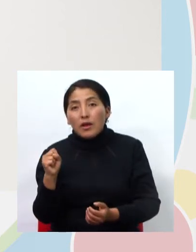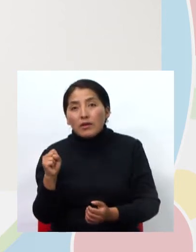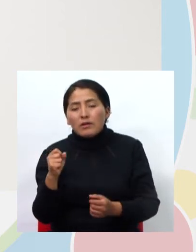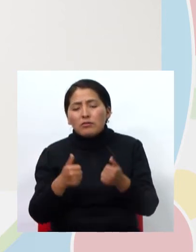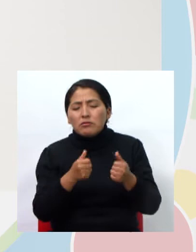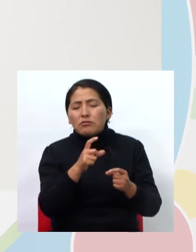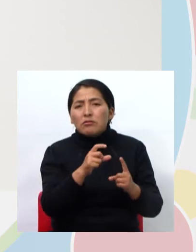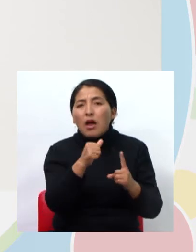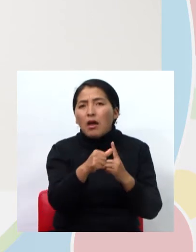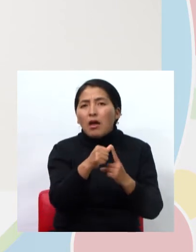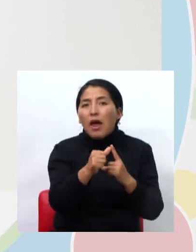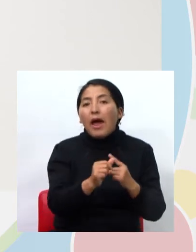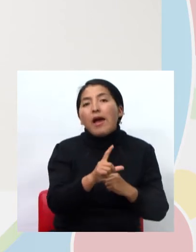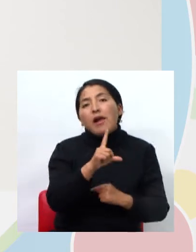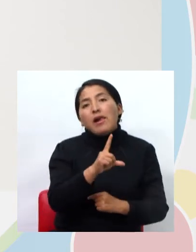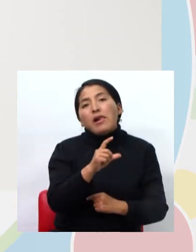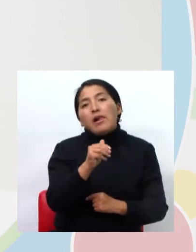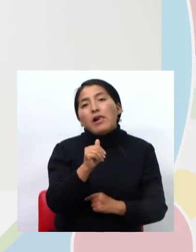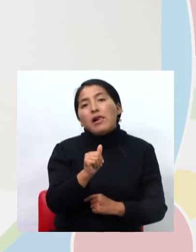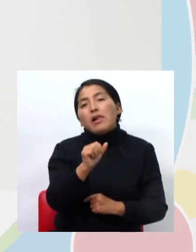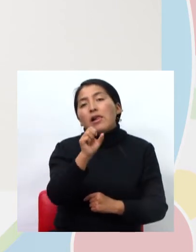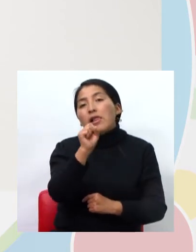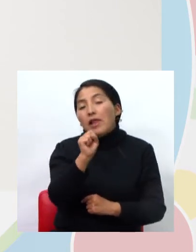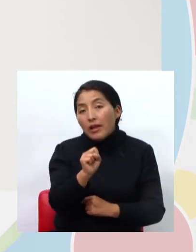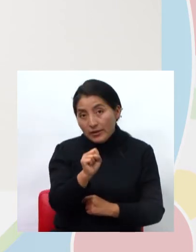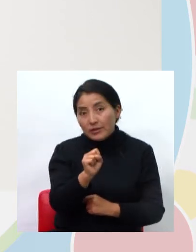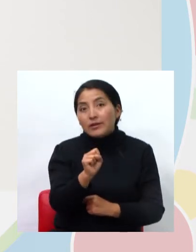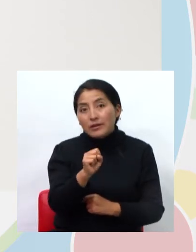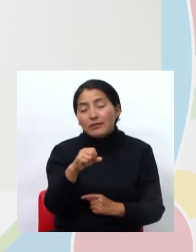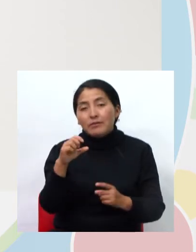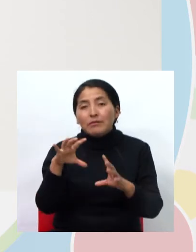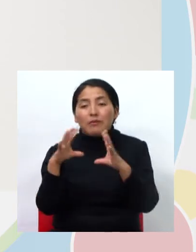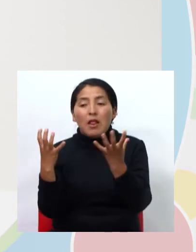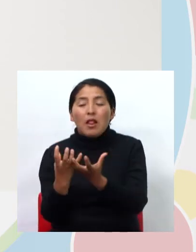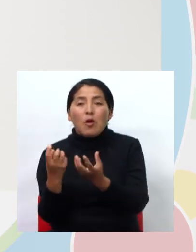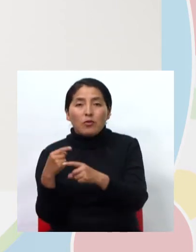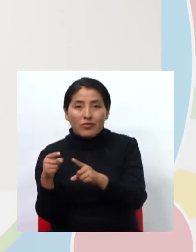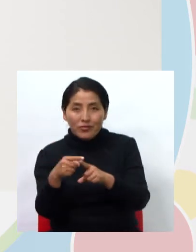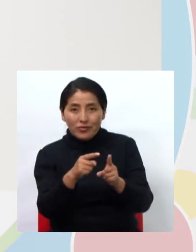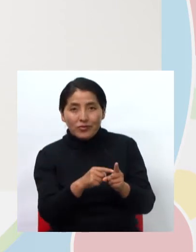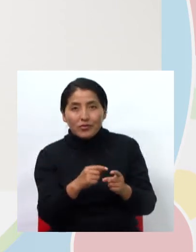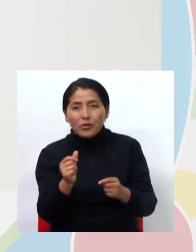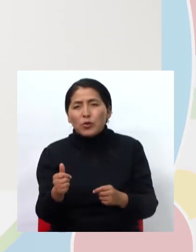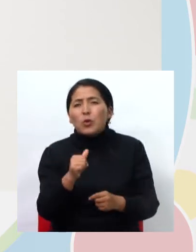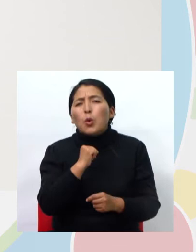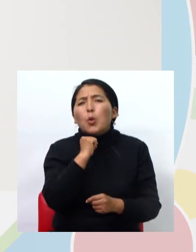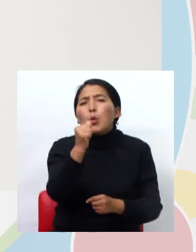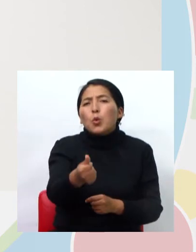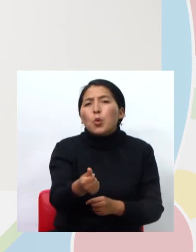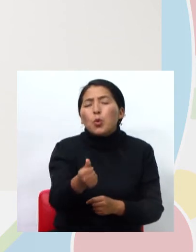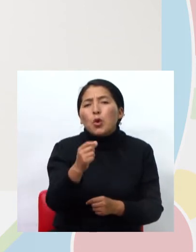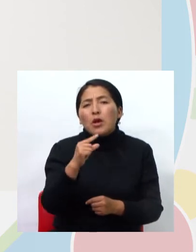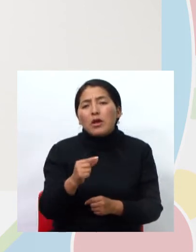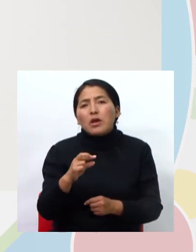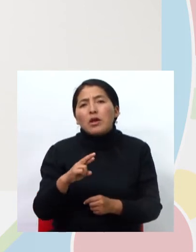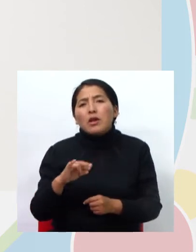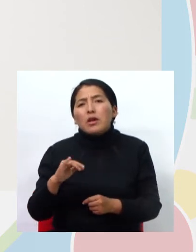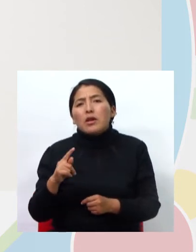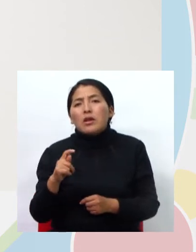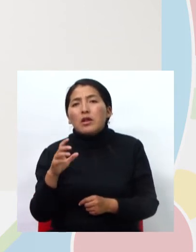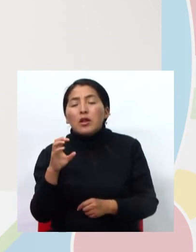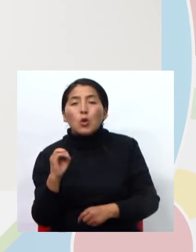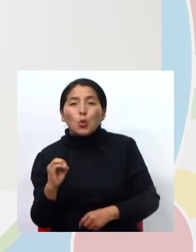pelotas. Muy bien. De grito, el grito. De